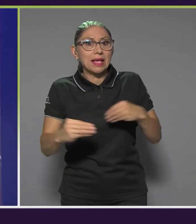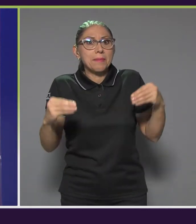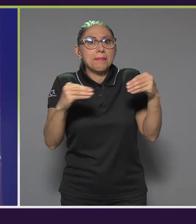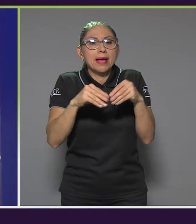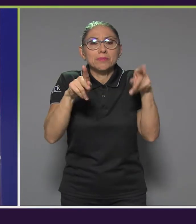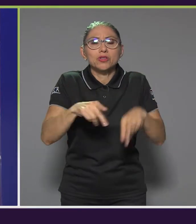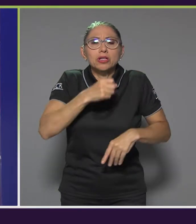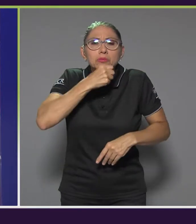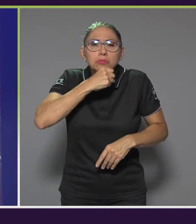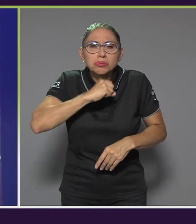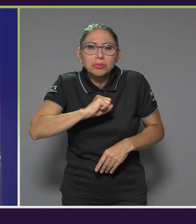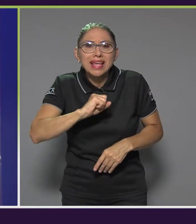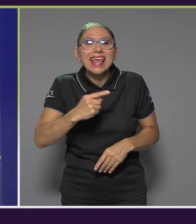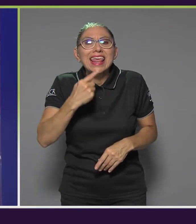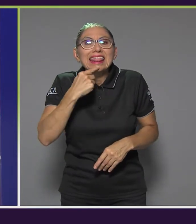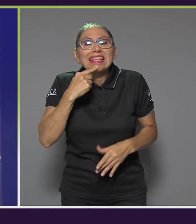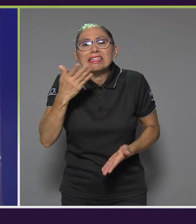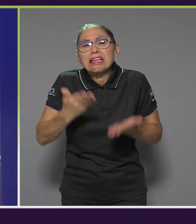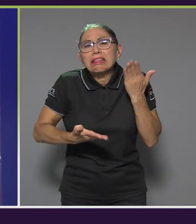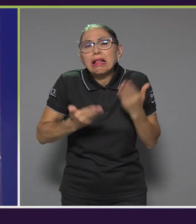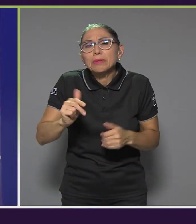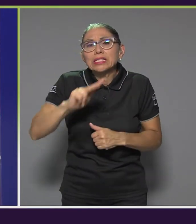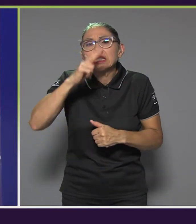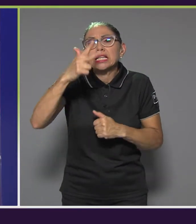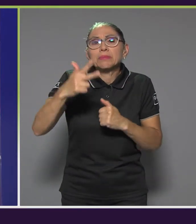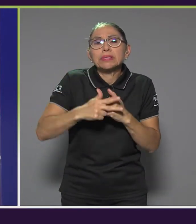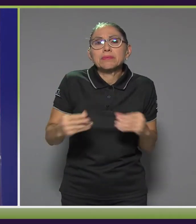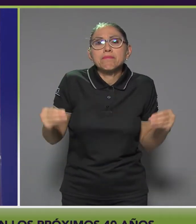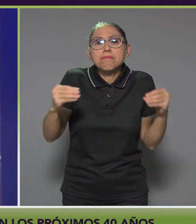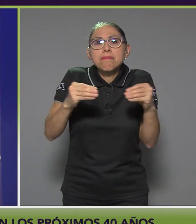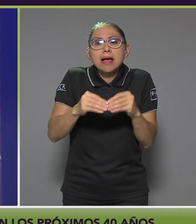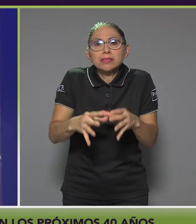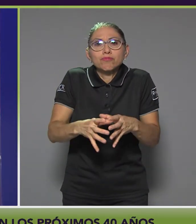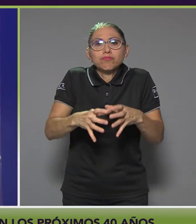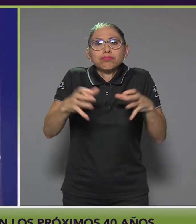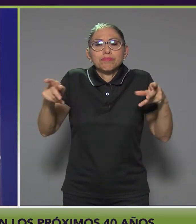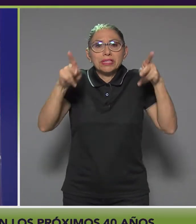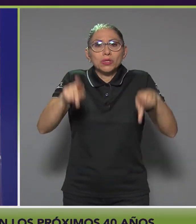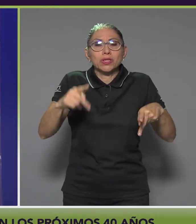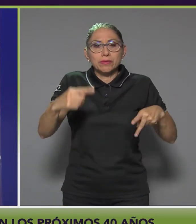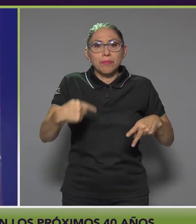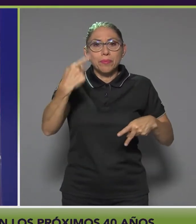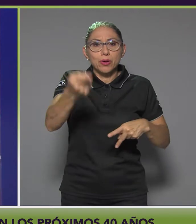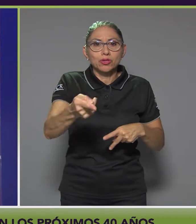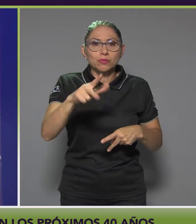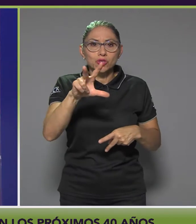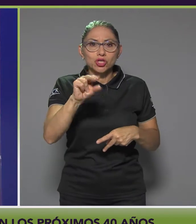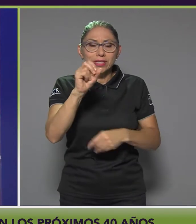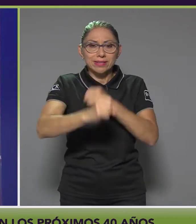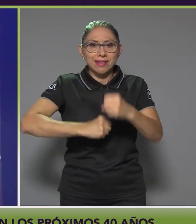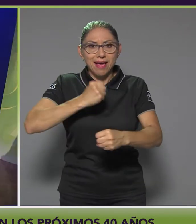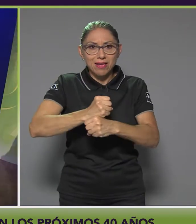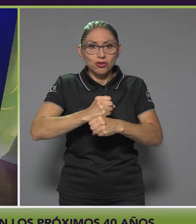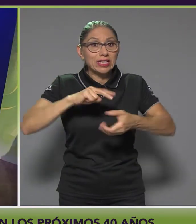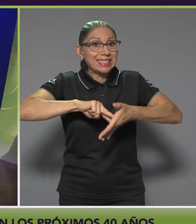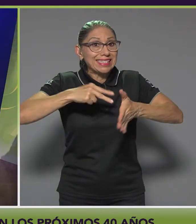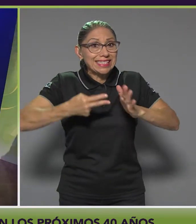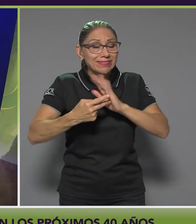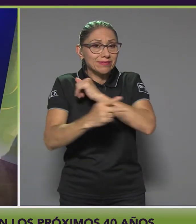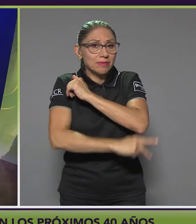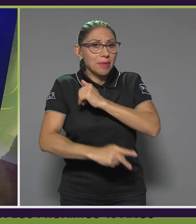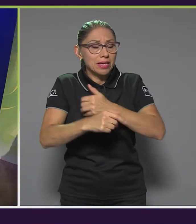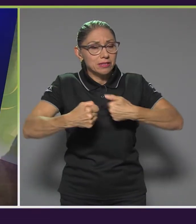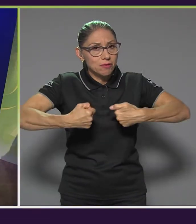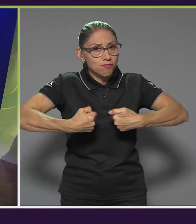población probablemente se va a triplicar en los próximos 30 años y eso representa grandísimos retos a nivel país, a nivel